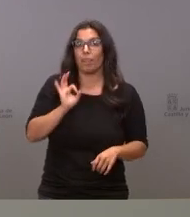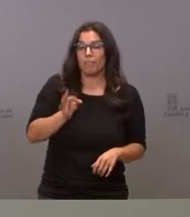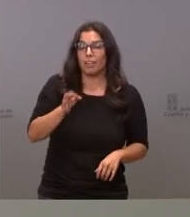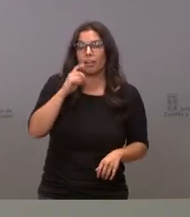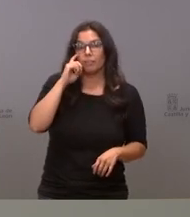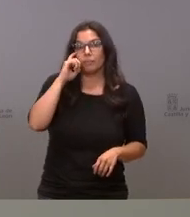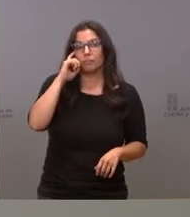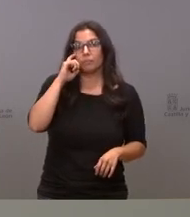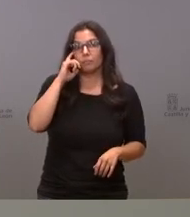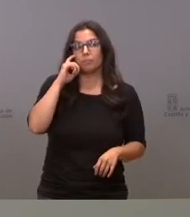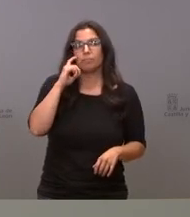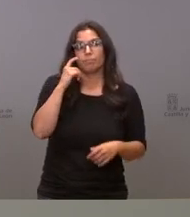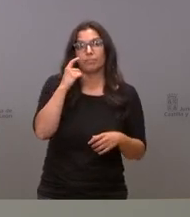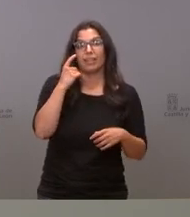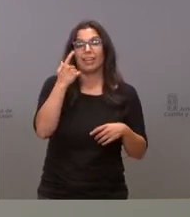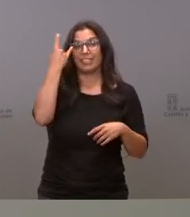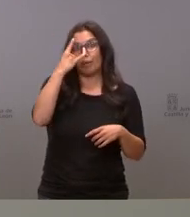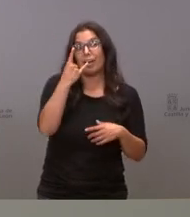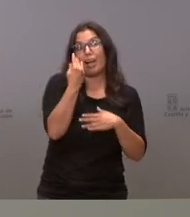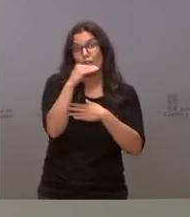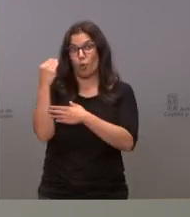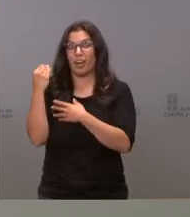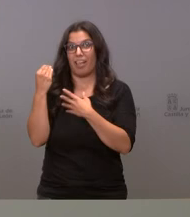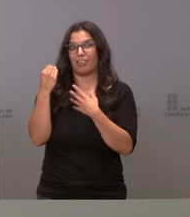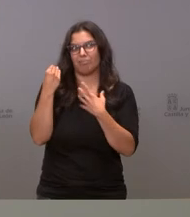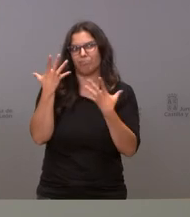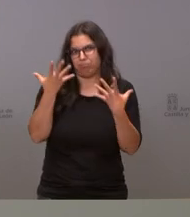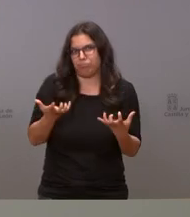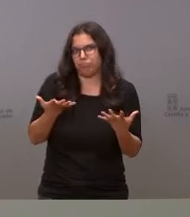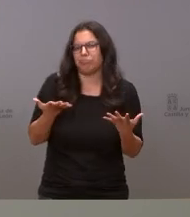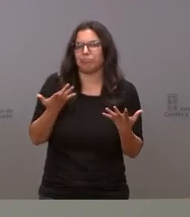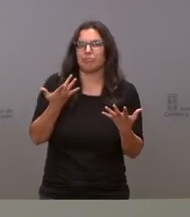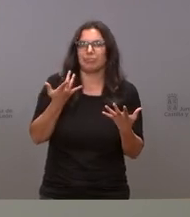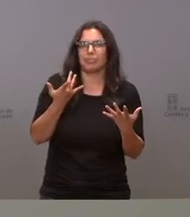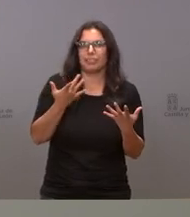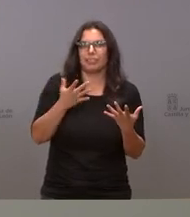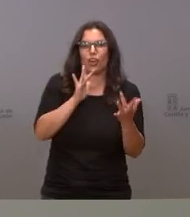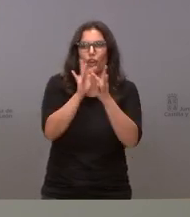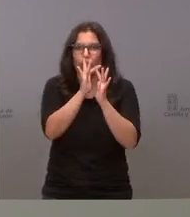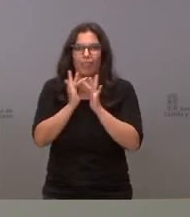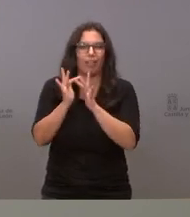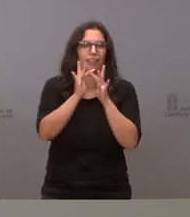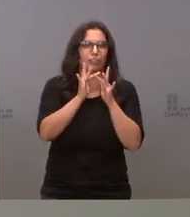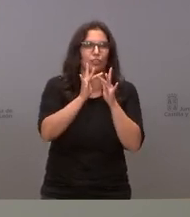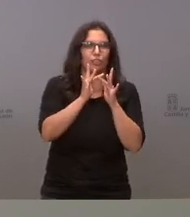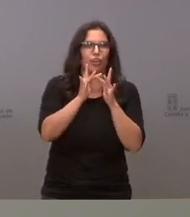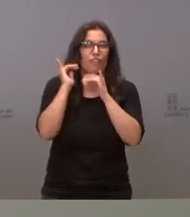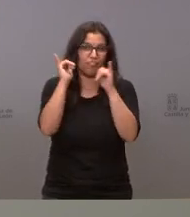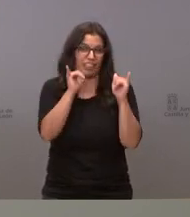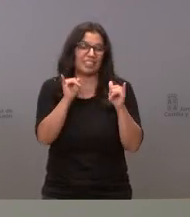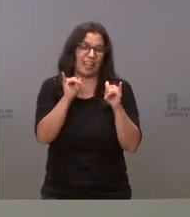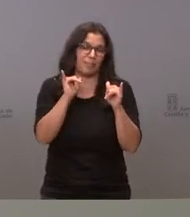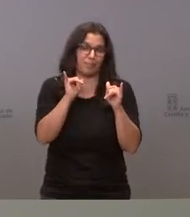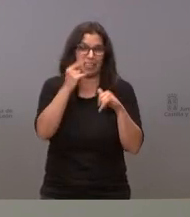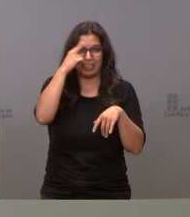hay mucha gente joven en Salamanca sí que es verdad que hay muchas posibilidades de contacto social de fiestas y sabemos